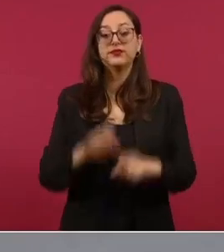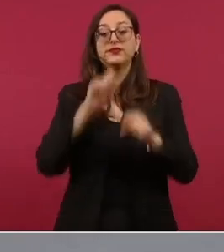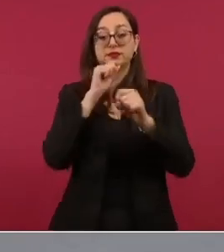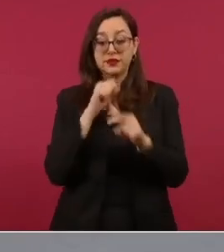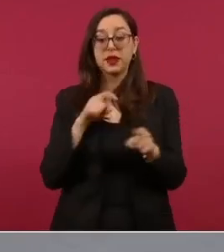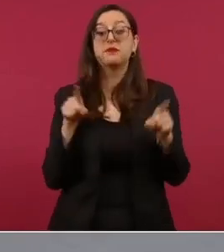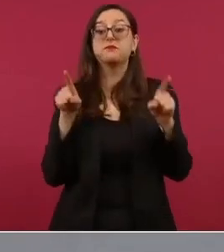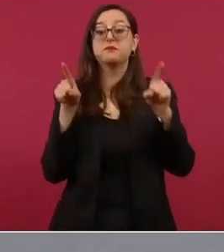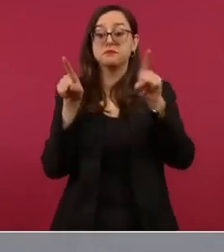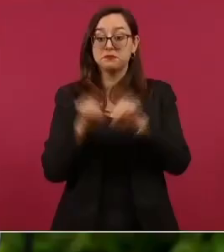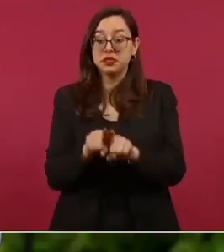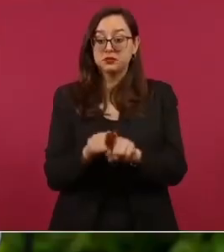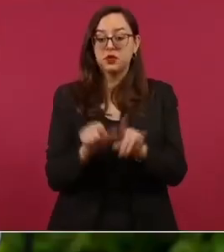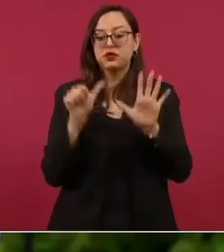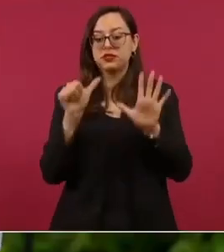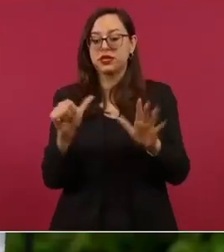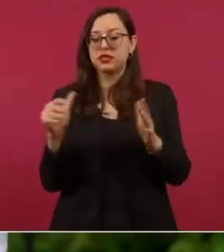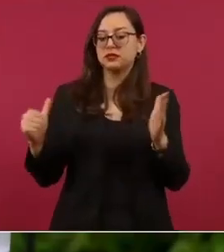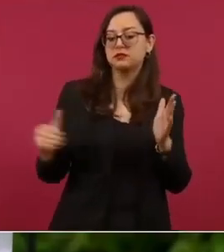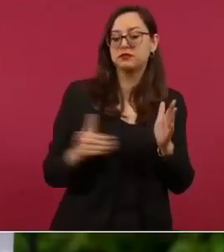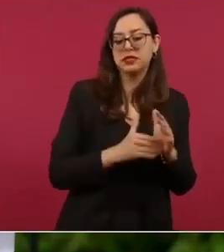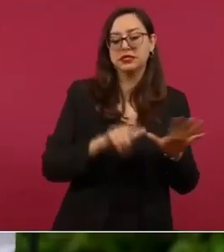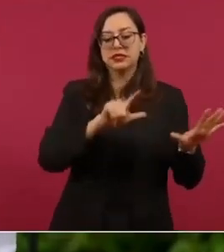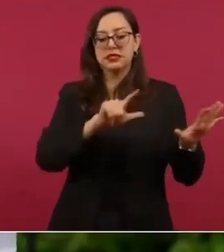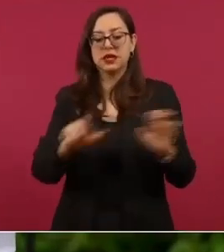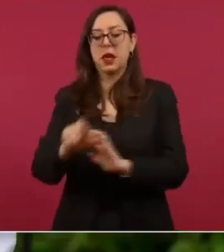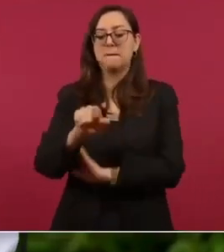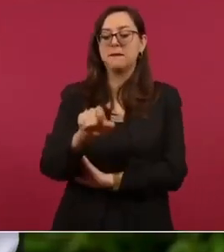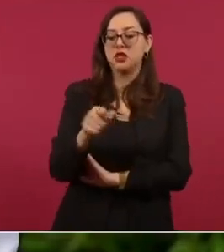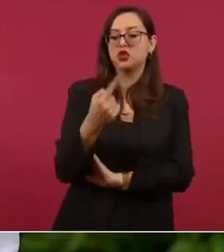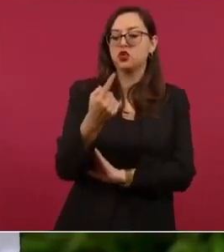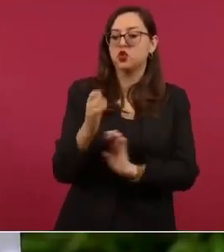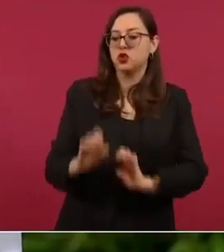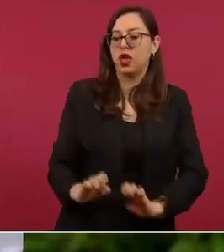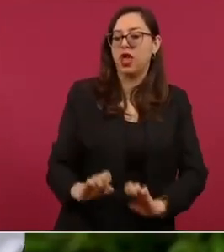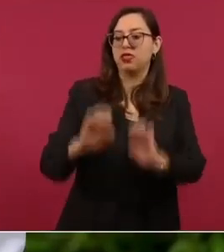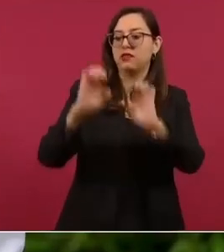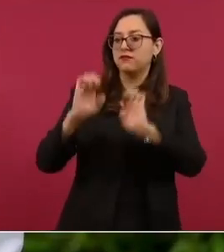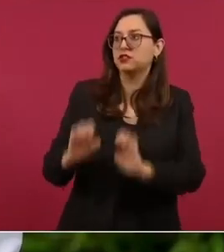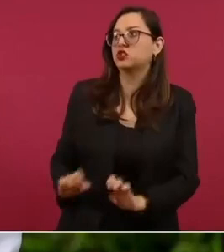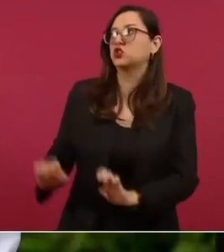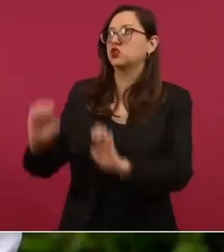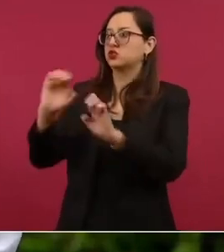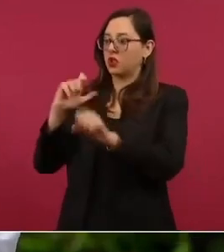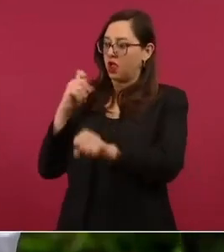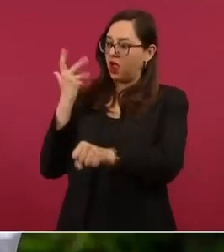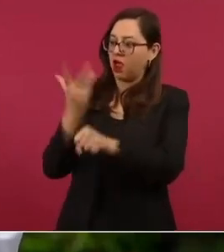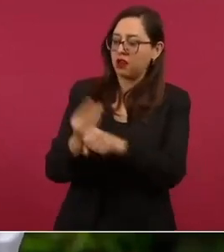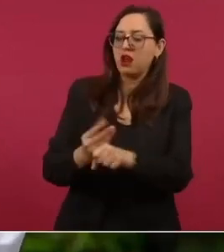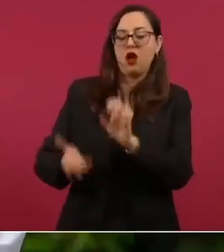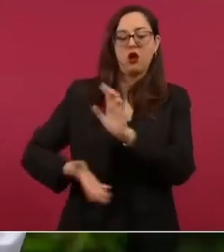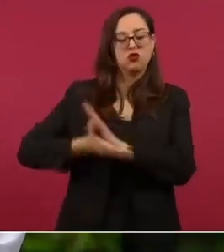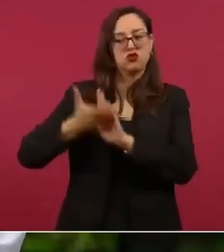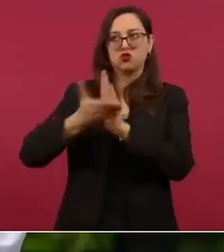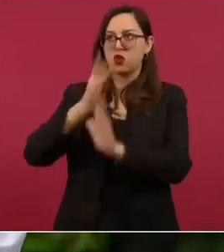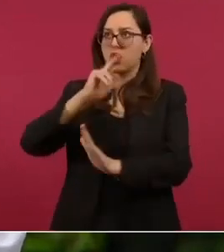6 mil 721 edificios públicos y mil